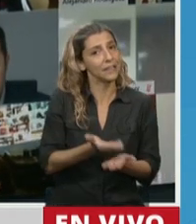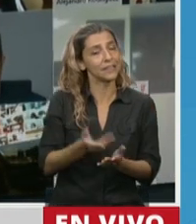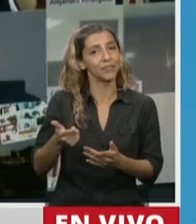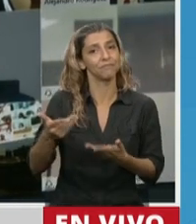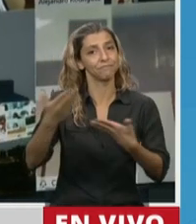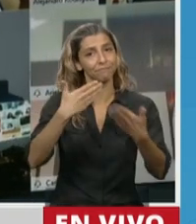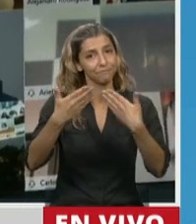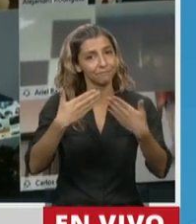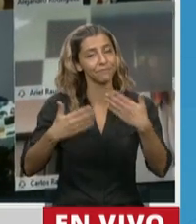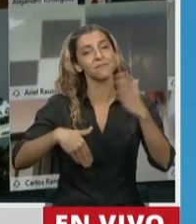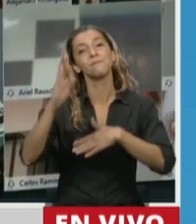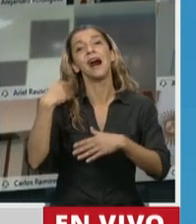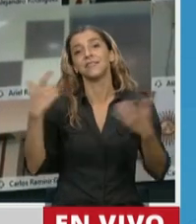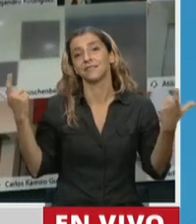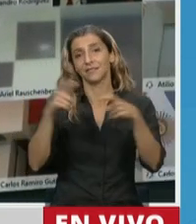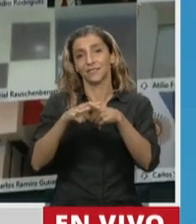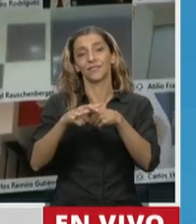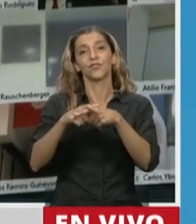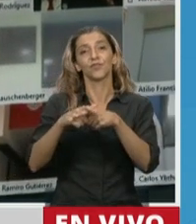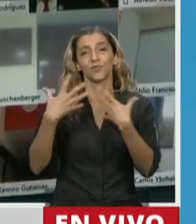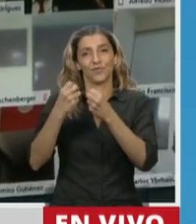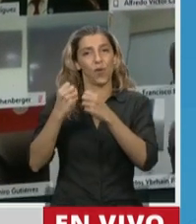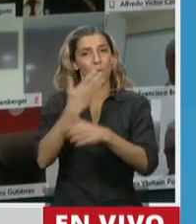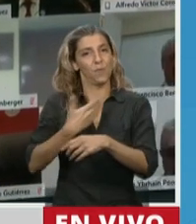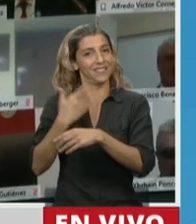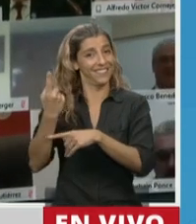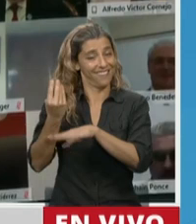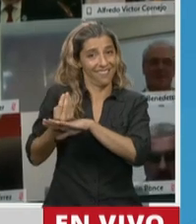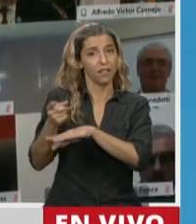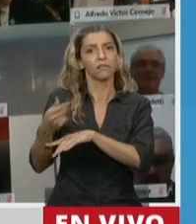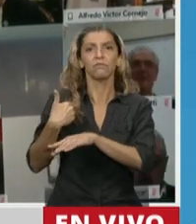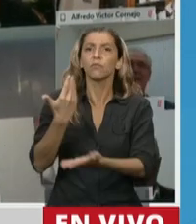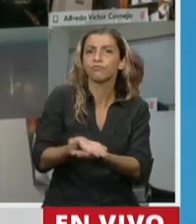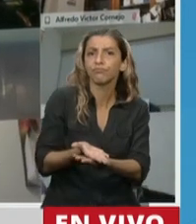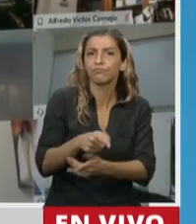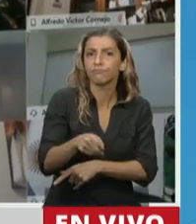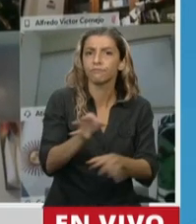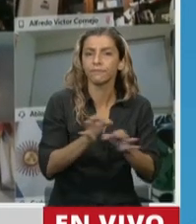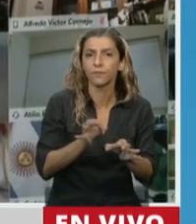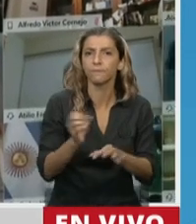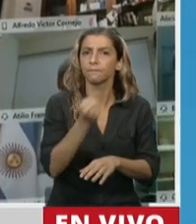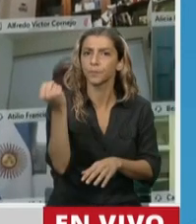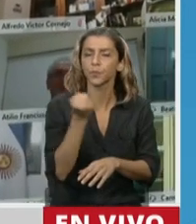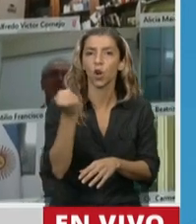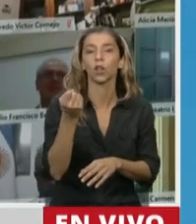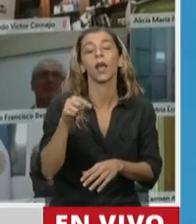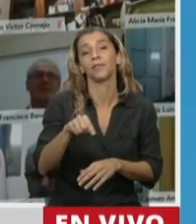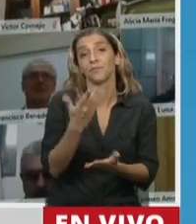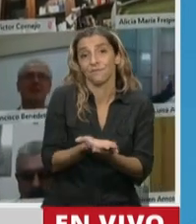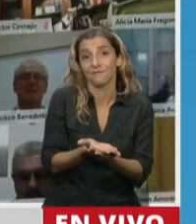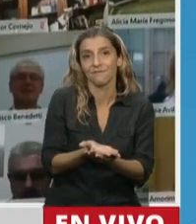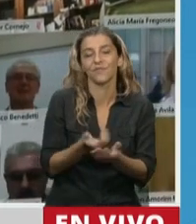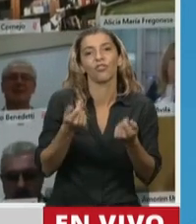de la Comisión de Salud y las autoridades, porque creo que permitió